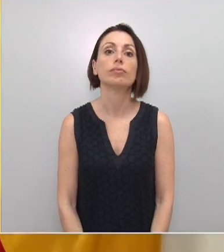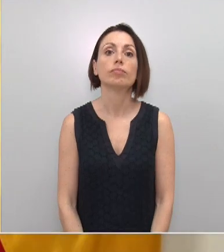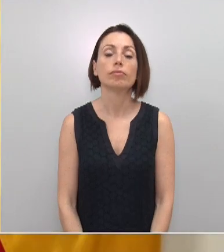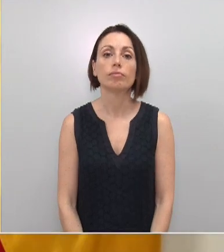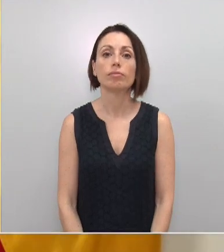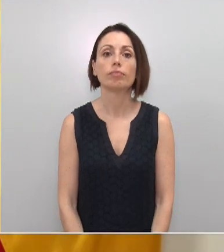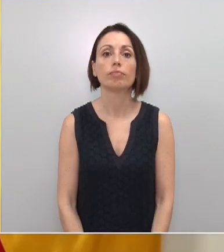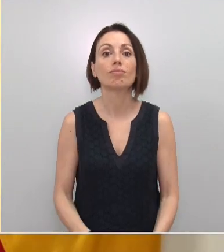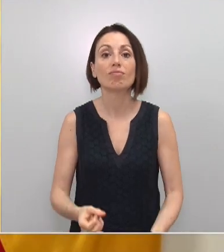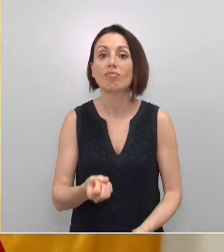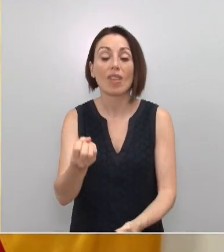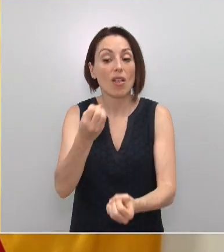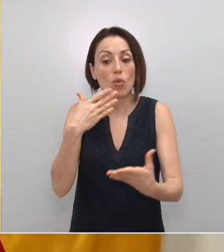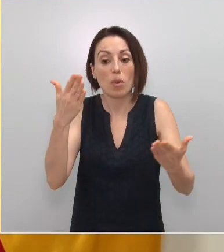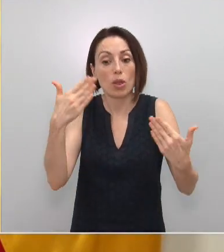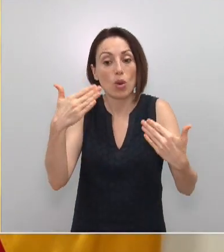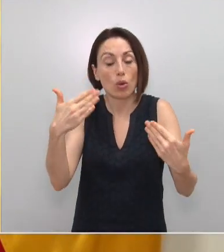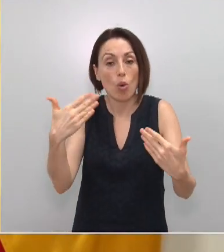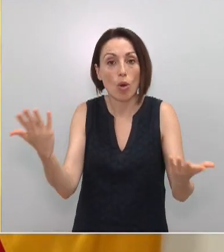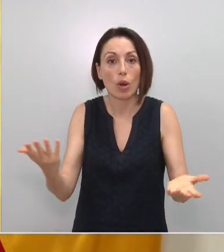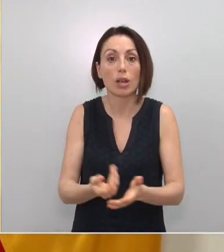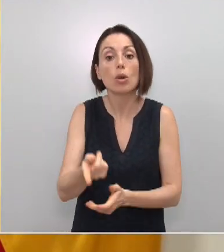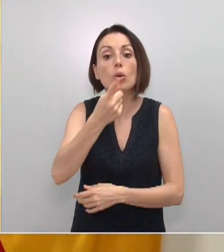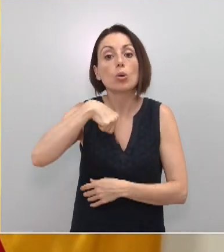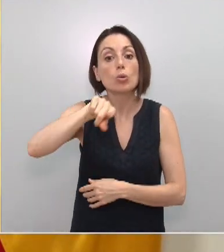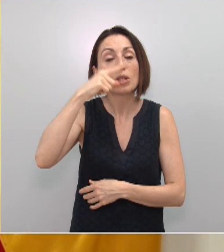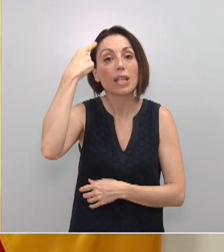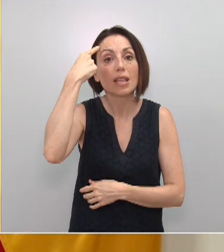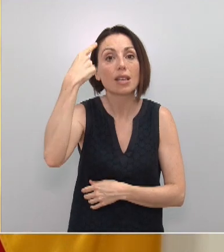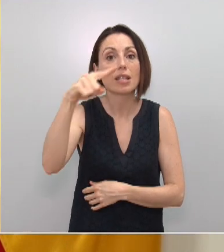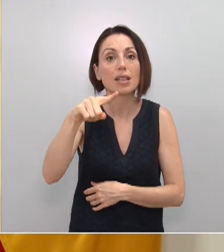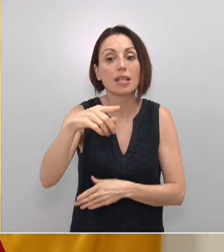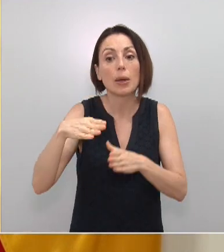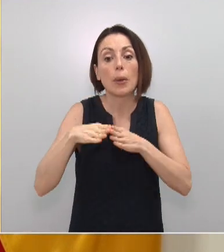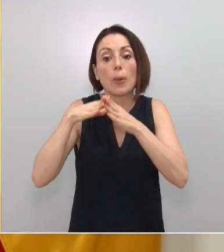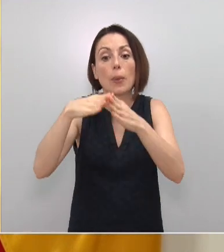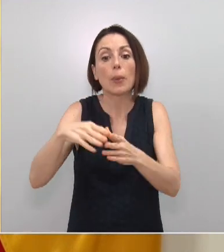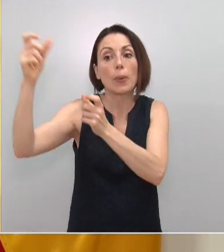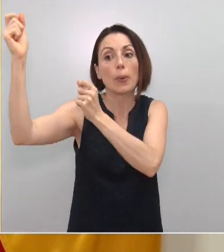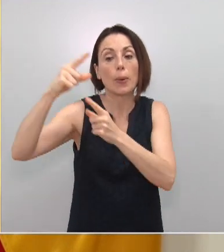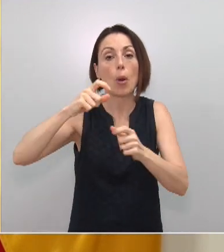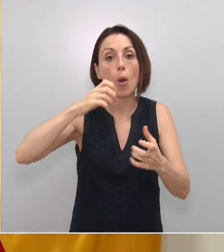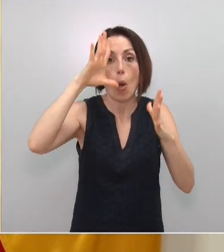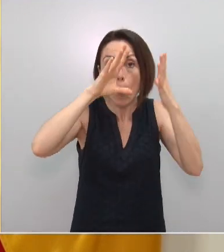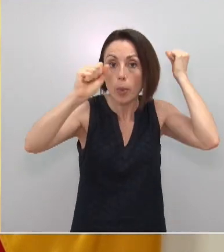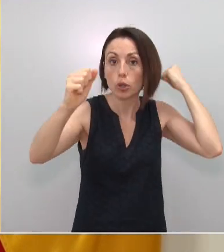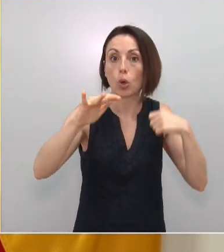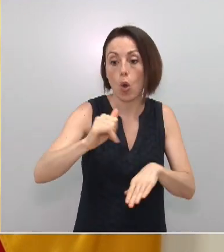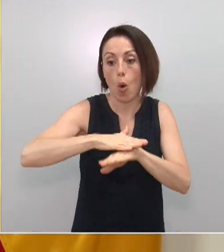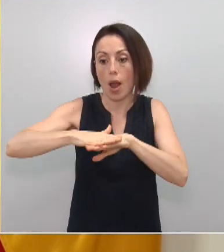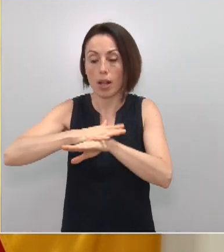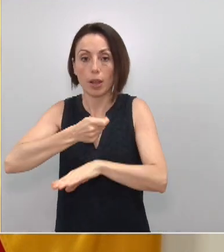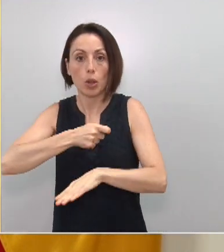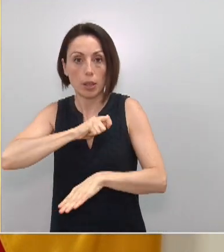sea, todavía esa información no la tenemos. Ya saben ustedes que cuando llega la patera hay un protocolo que está coordinado con la delegación del Gobierno.